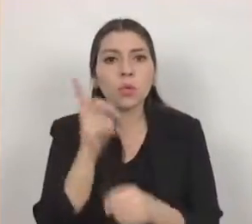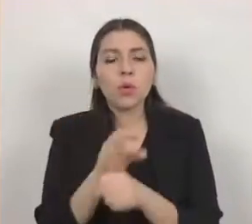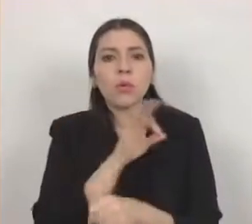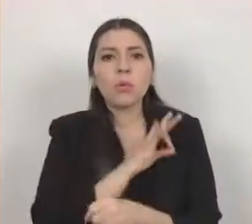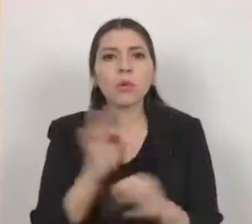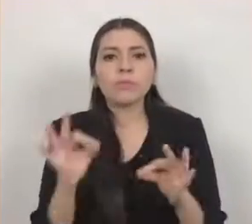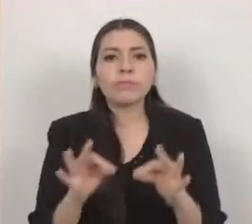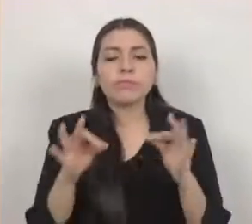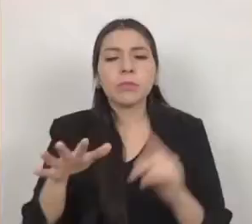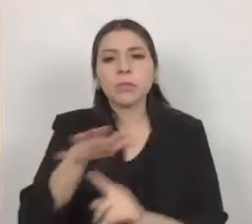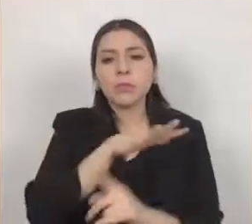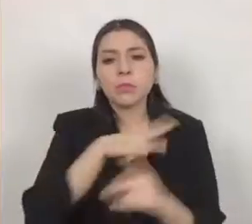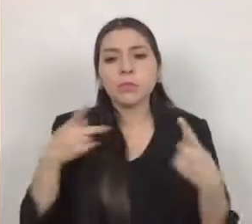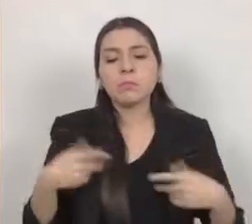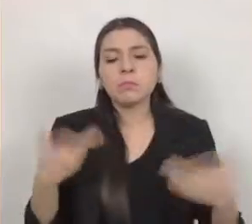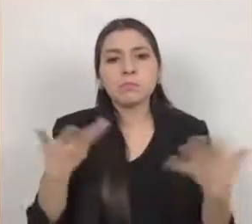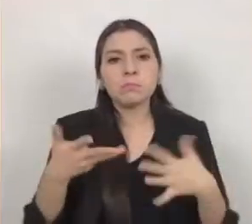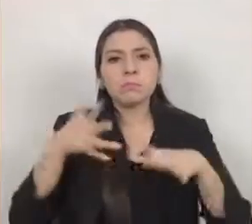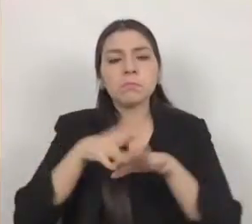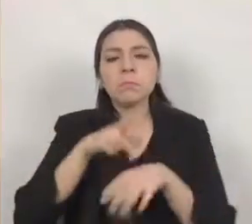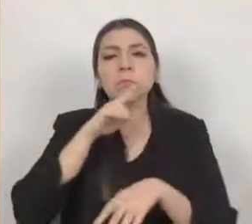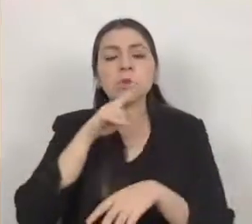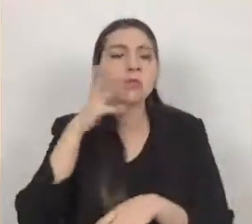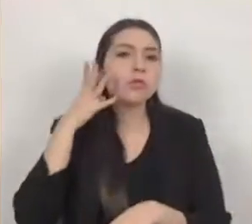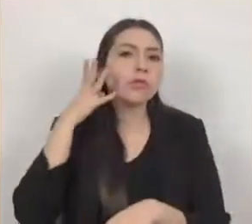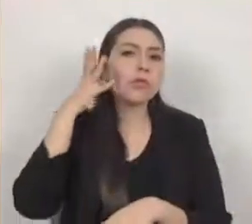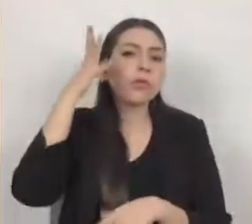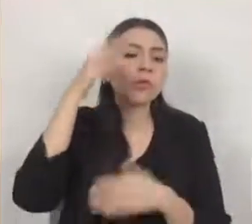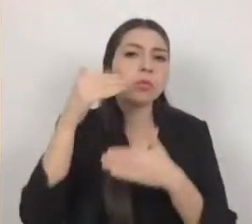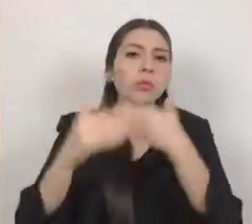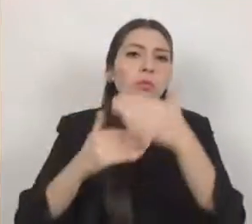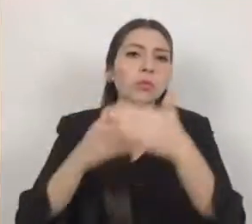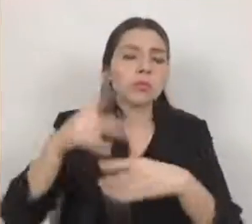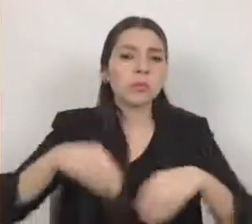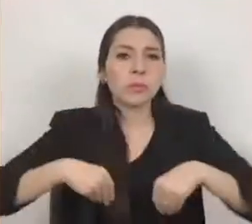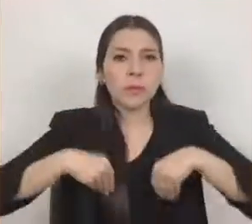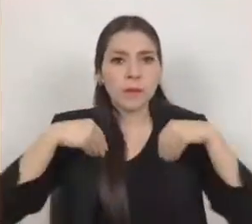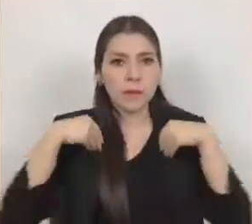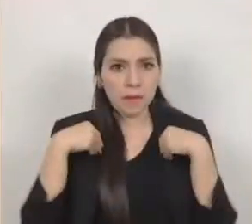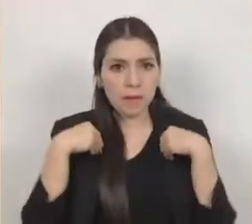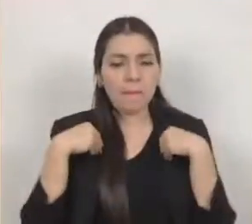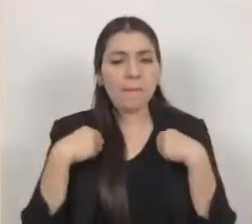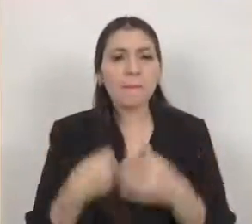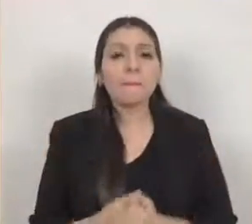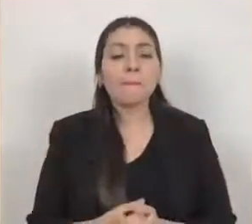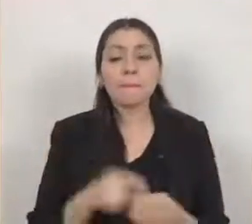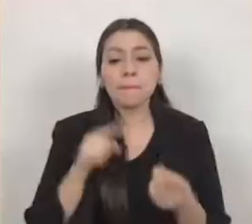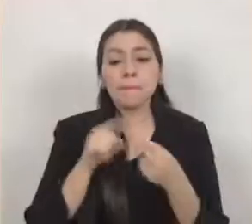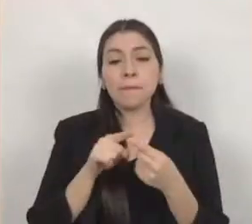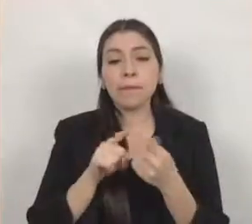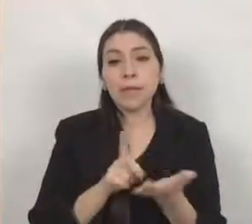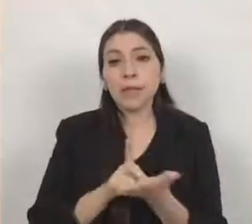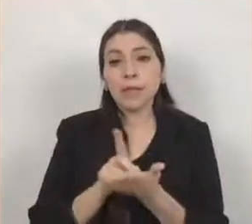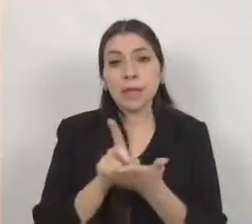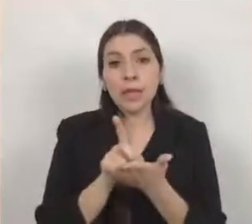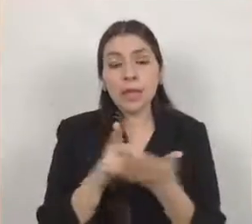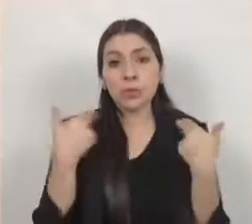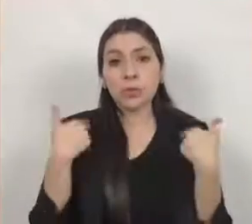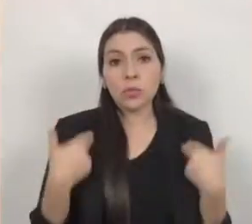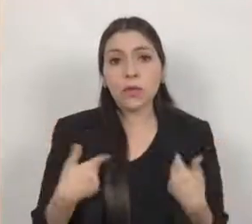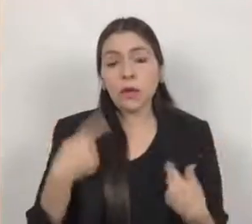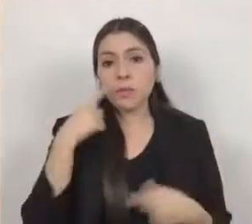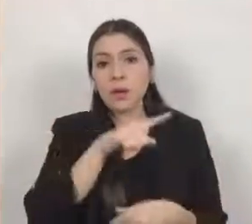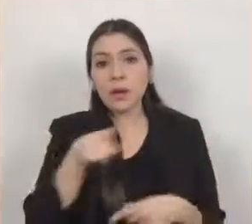y favorecer su desarrollo en todos los ámbitos de la vida el derecho humano a la movilidad es inherente para todos y